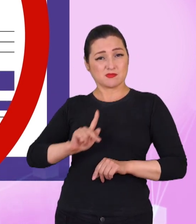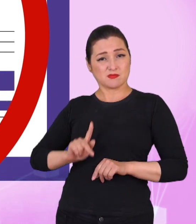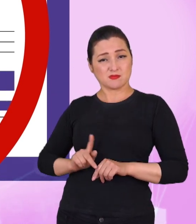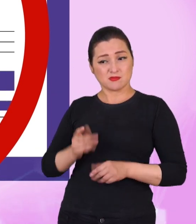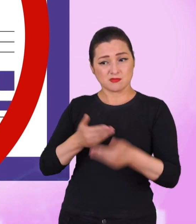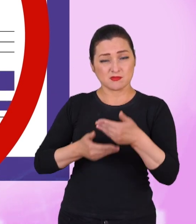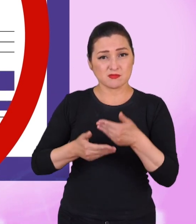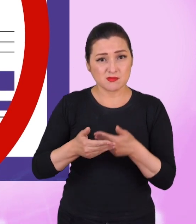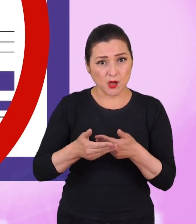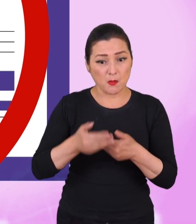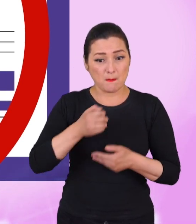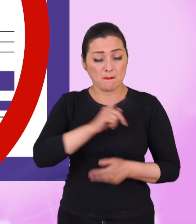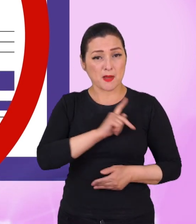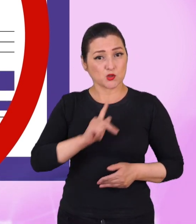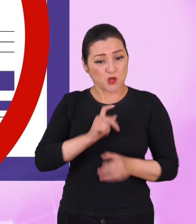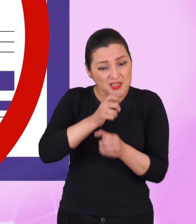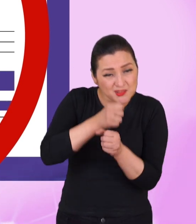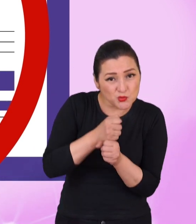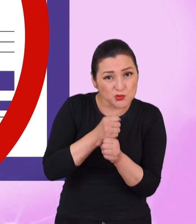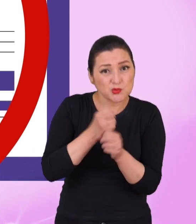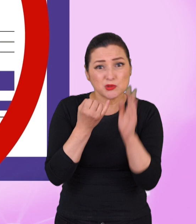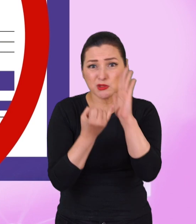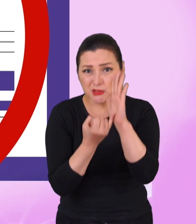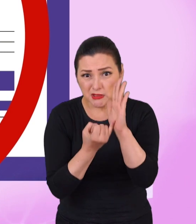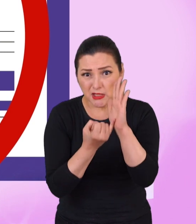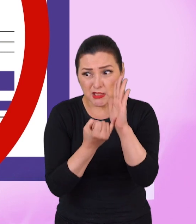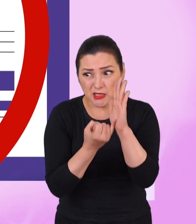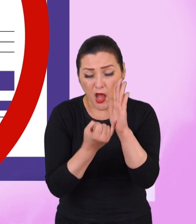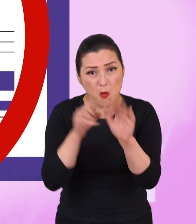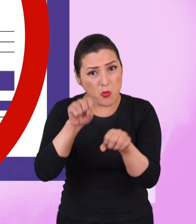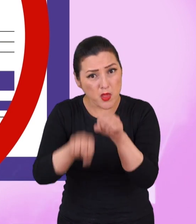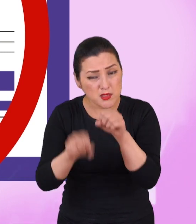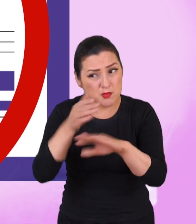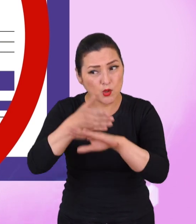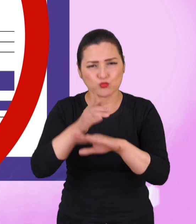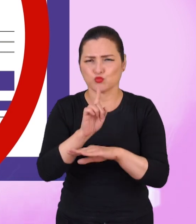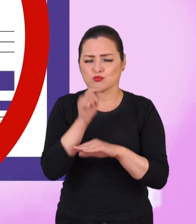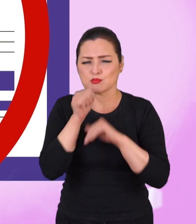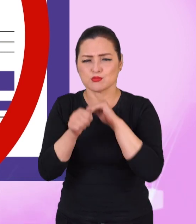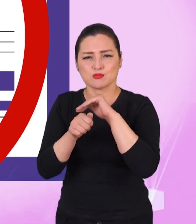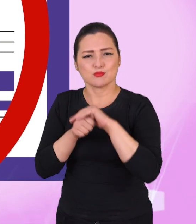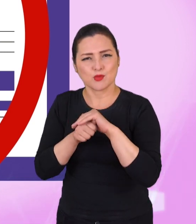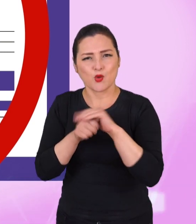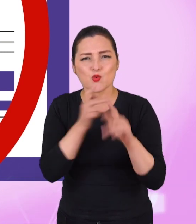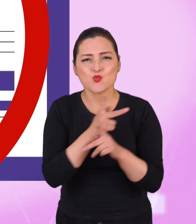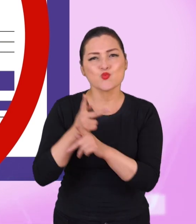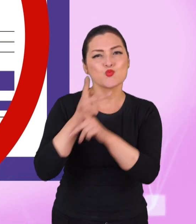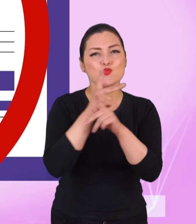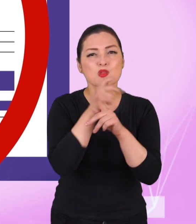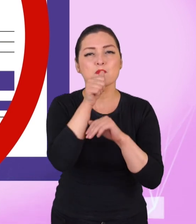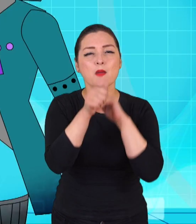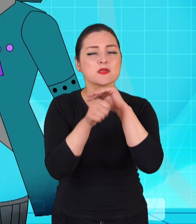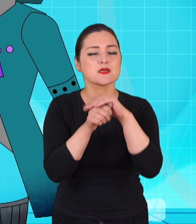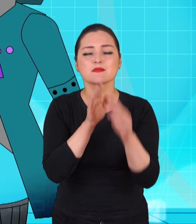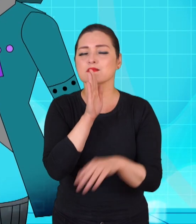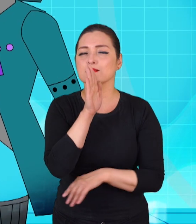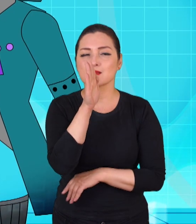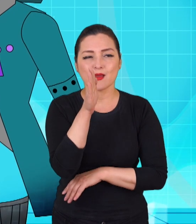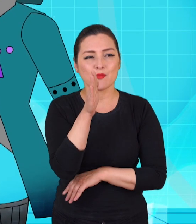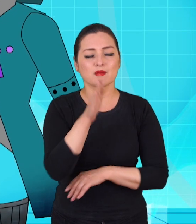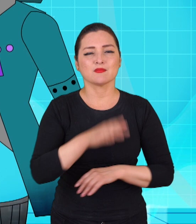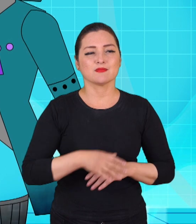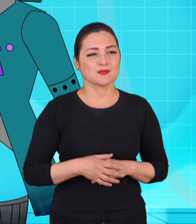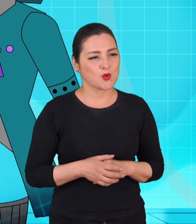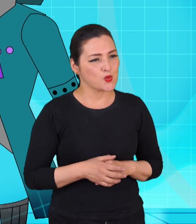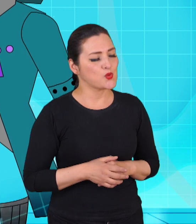afecten tu seguridad o tu identidad. Y cuidar siempre la configuración de privacidad. ¡Guau!